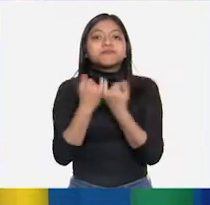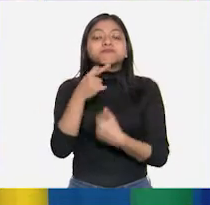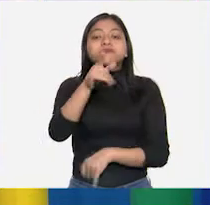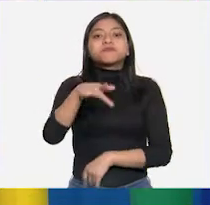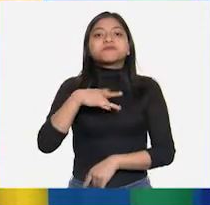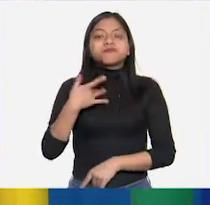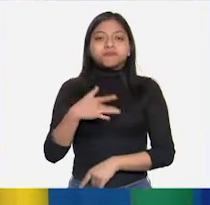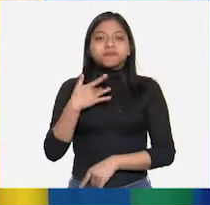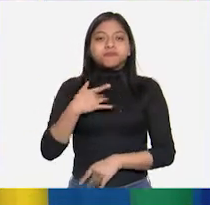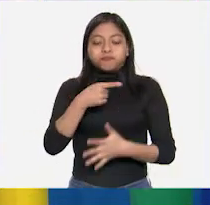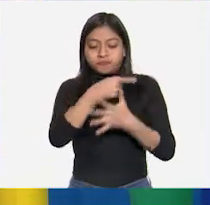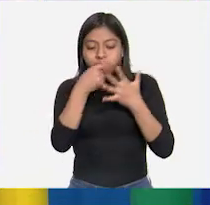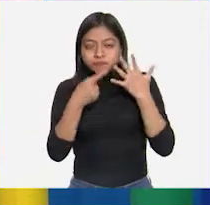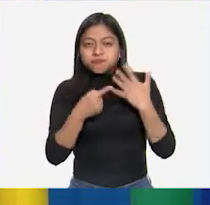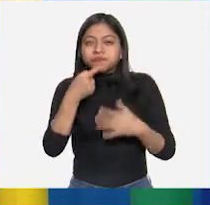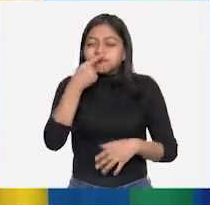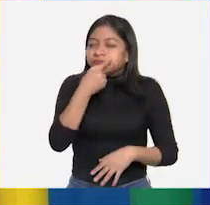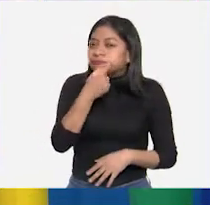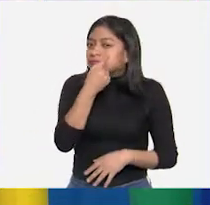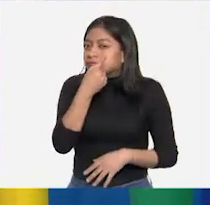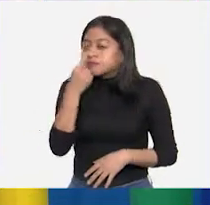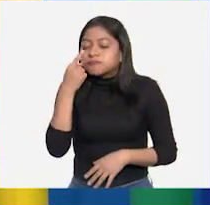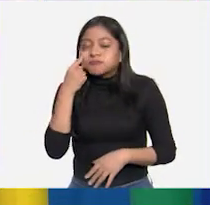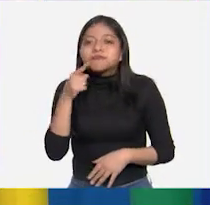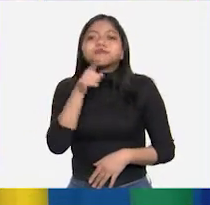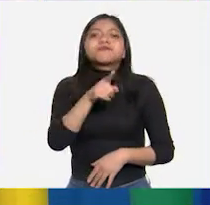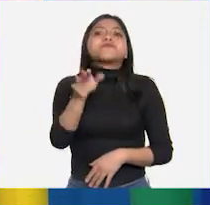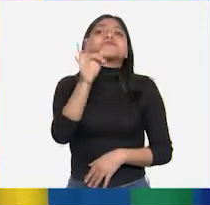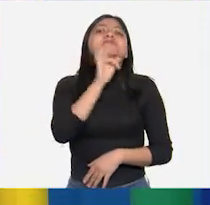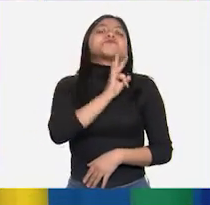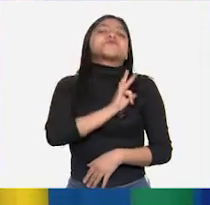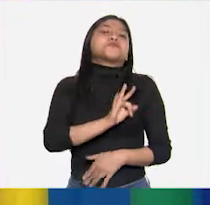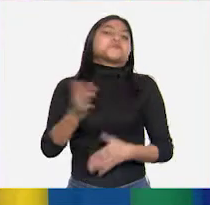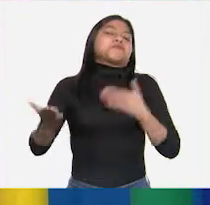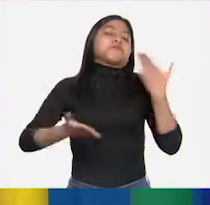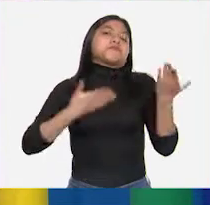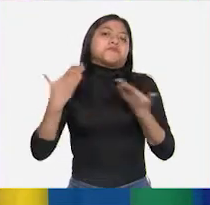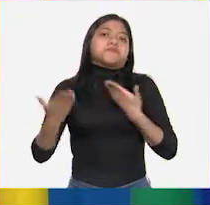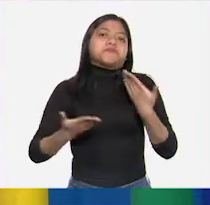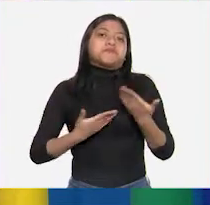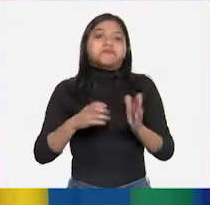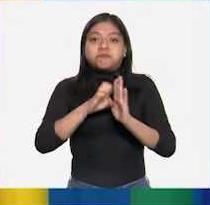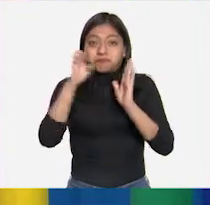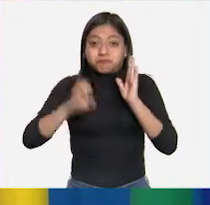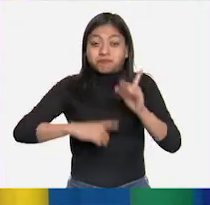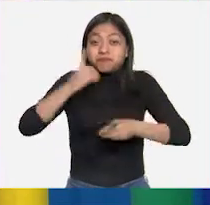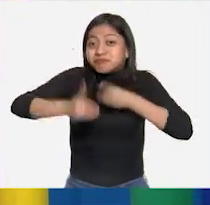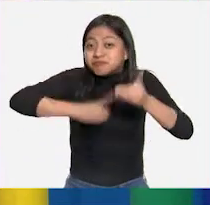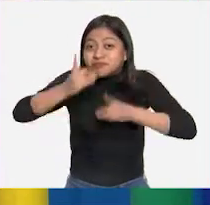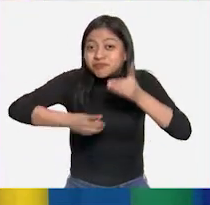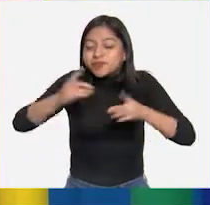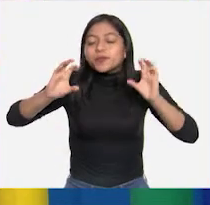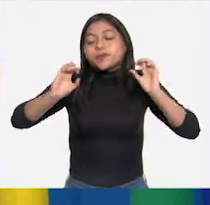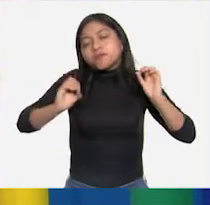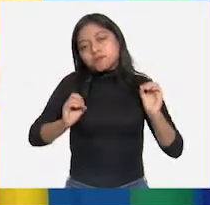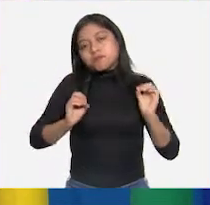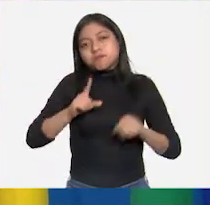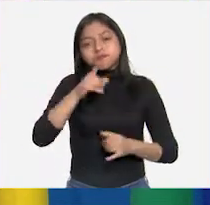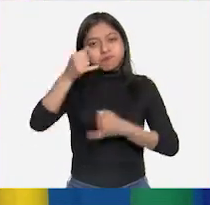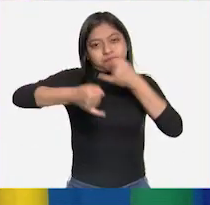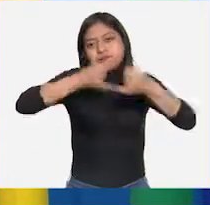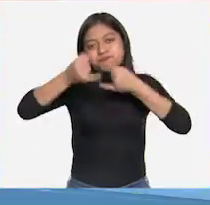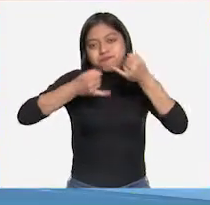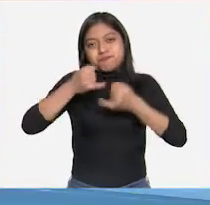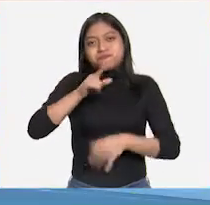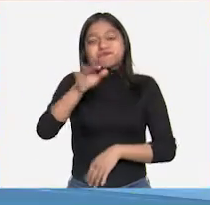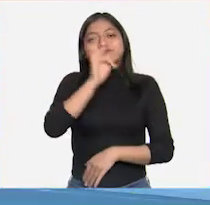sentidos favorece que podamos disfrutar acciones como, por ejemplo, los deportes o los juegos.